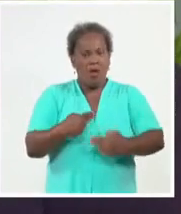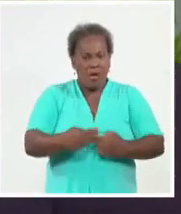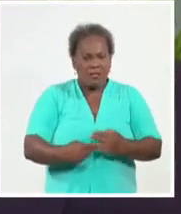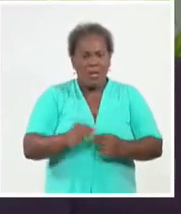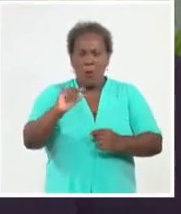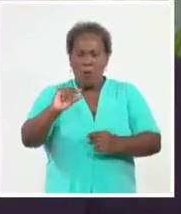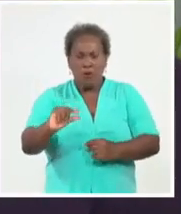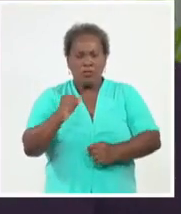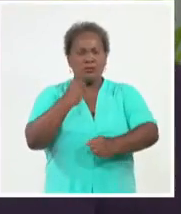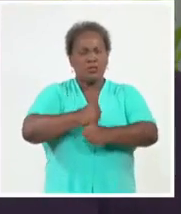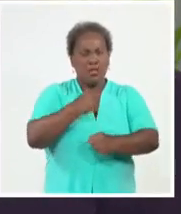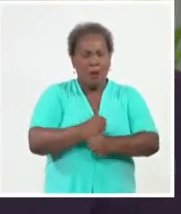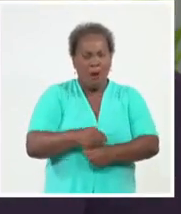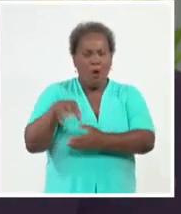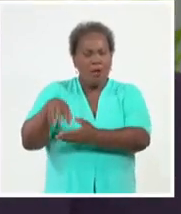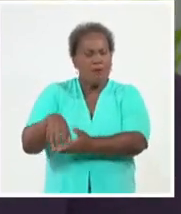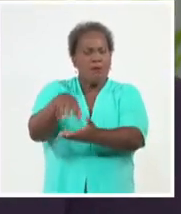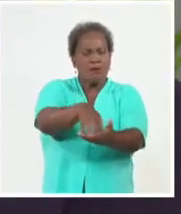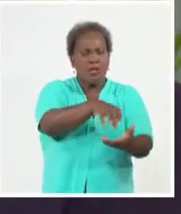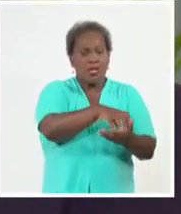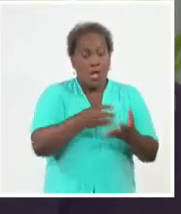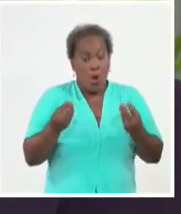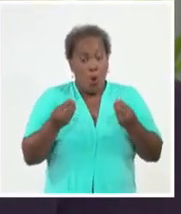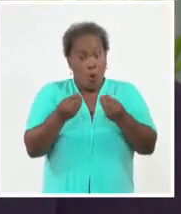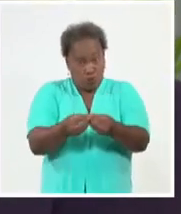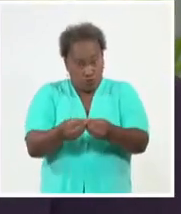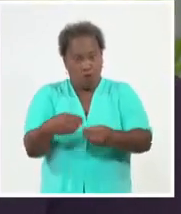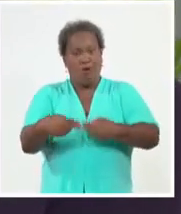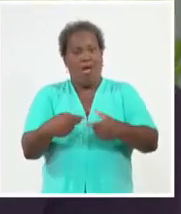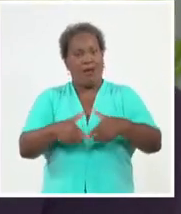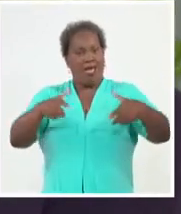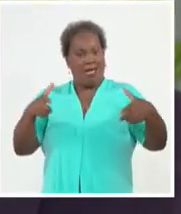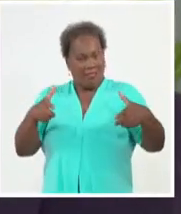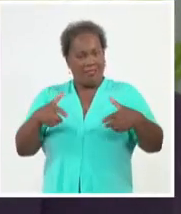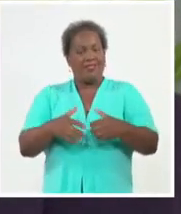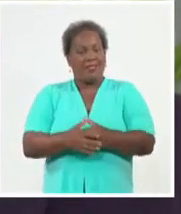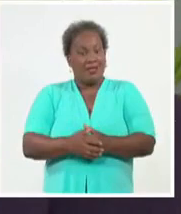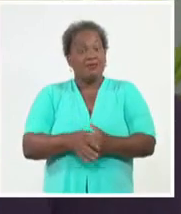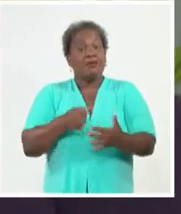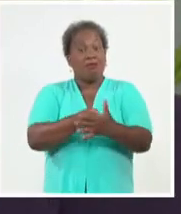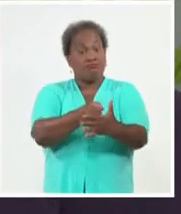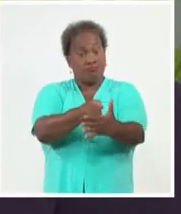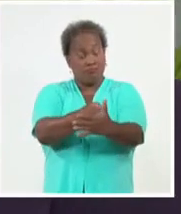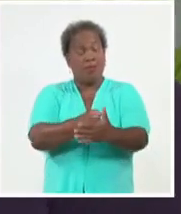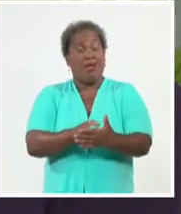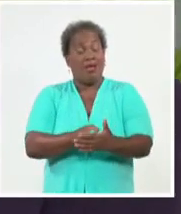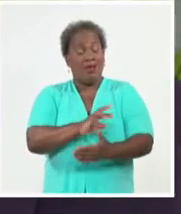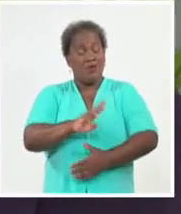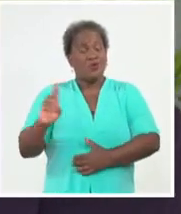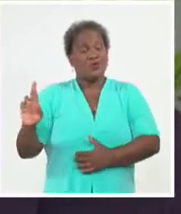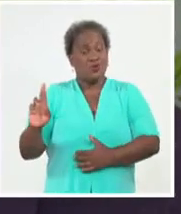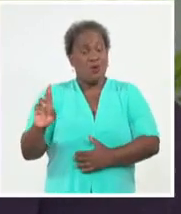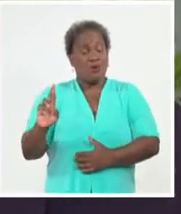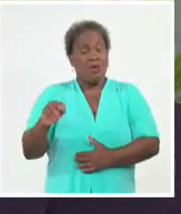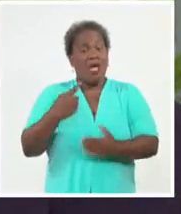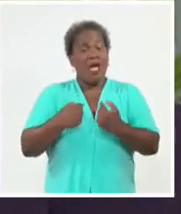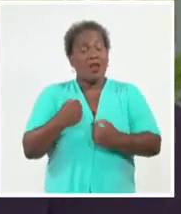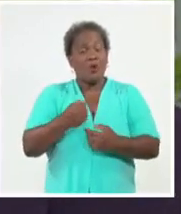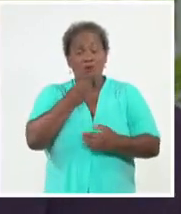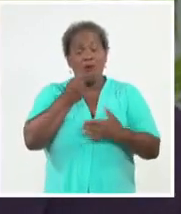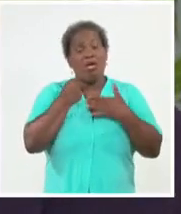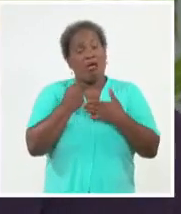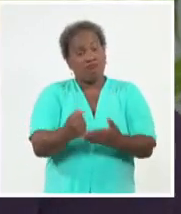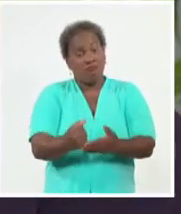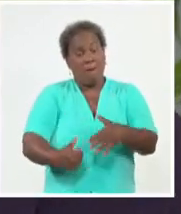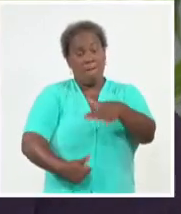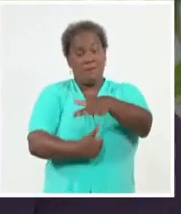que unidos todos esos poquitos se hará lo grande, que eche adelante mucho más la revolución y podamos ayudar mucho más a nuestro